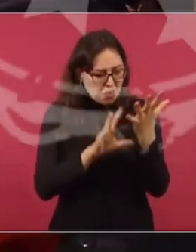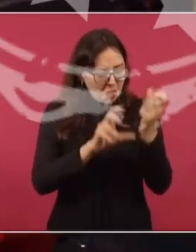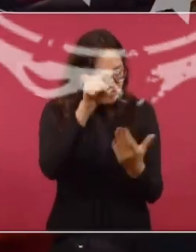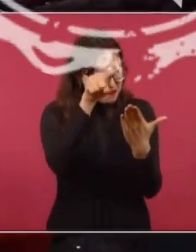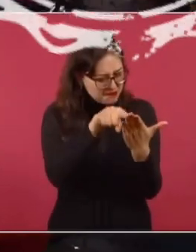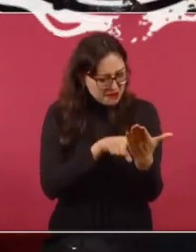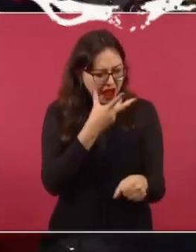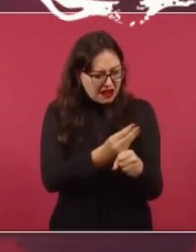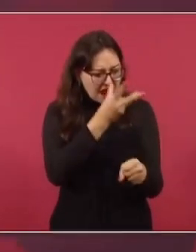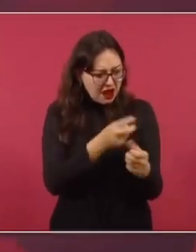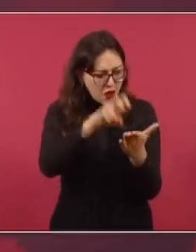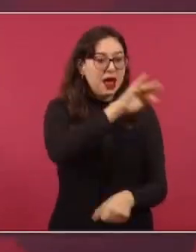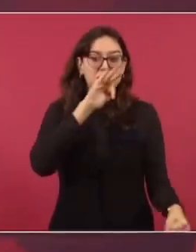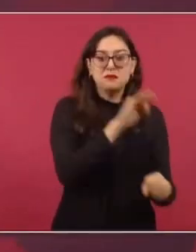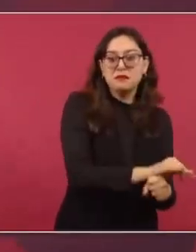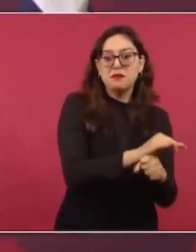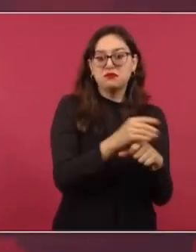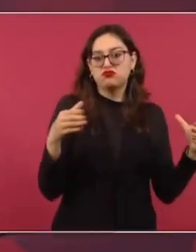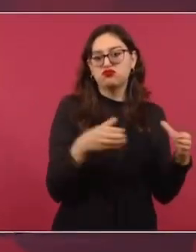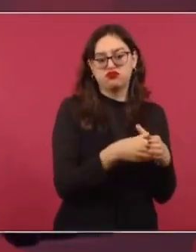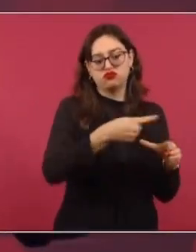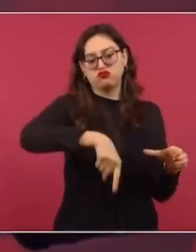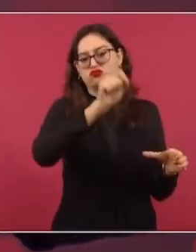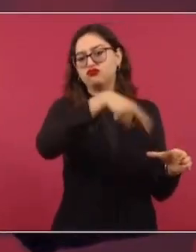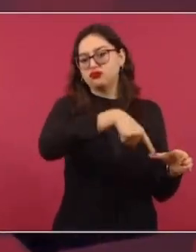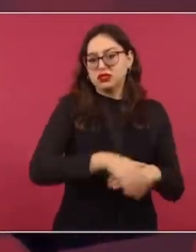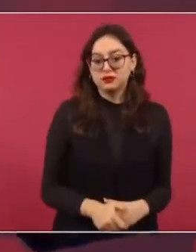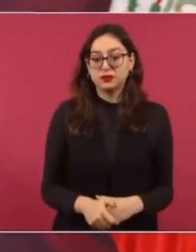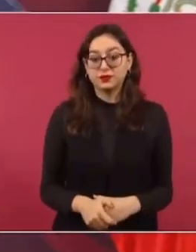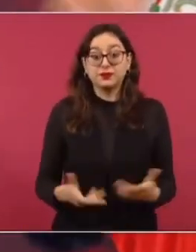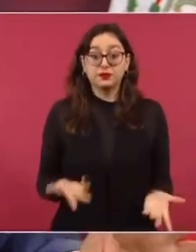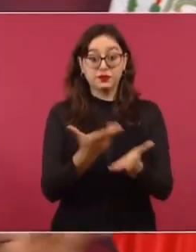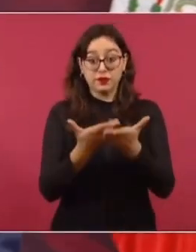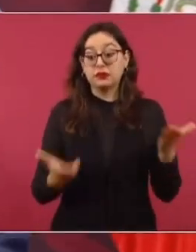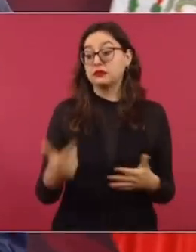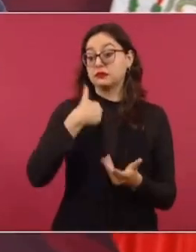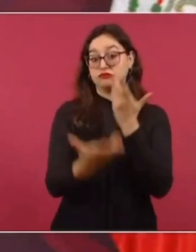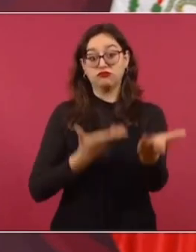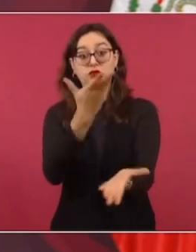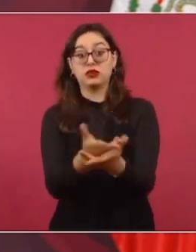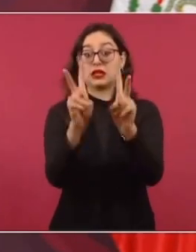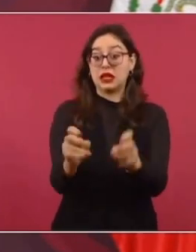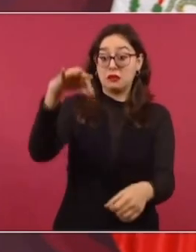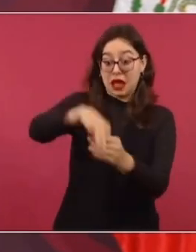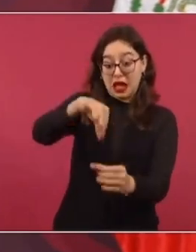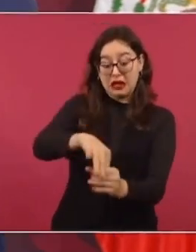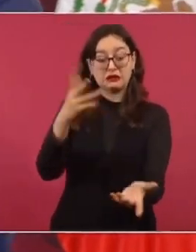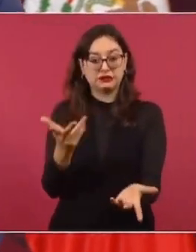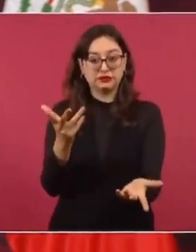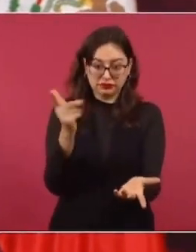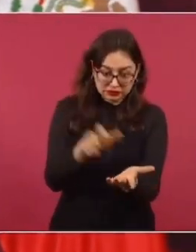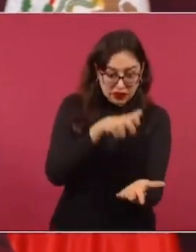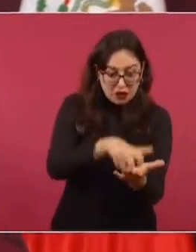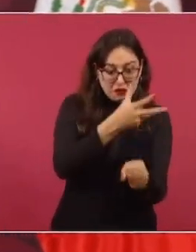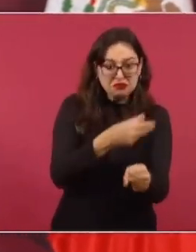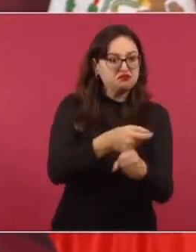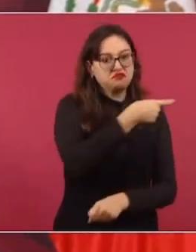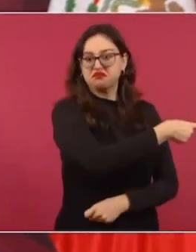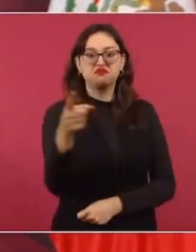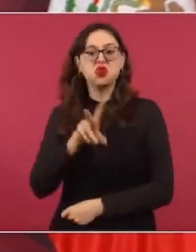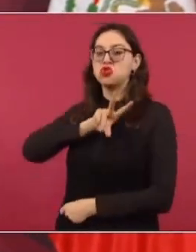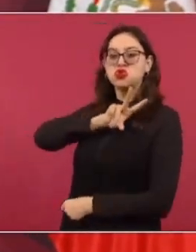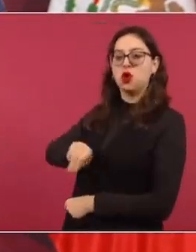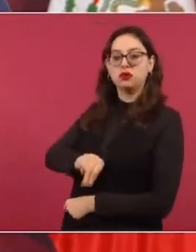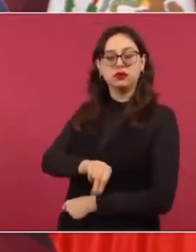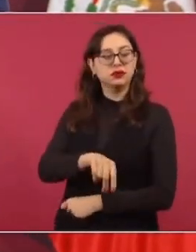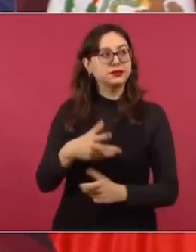En el caso de lo electoral, pues se opusieron a la reforma constitucional y lo único que nos dejaron como posibilidad fue una